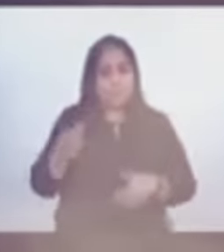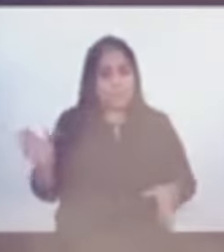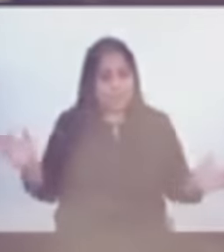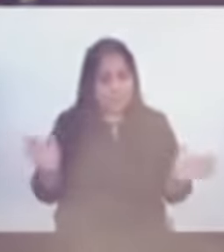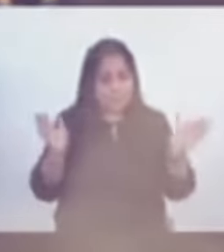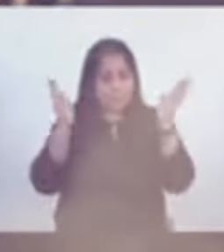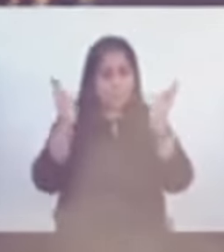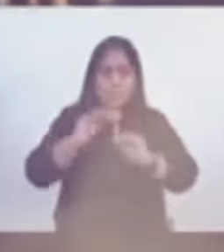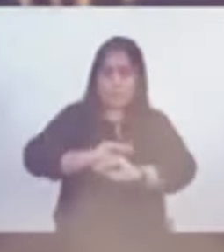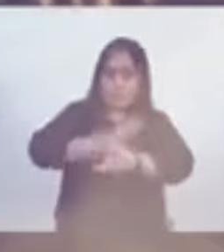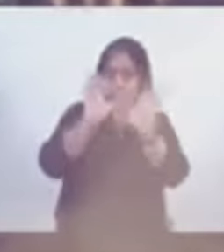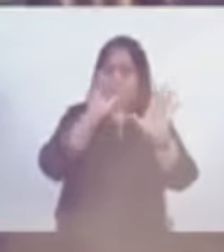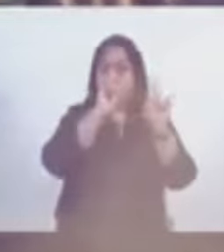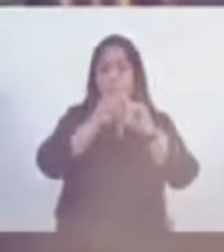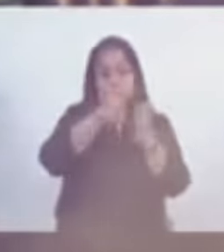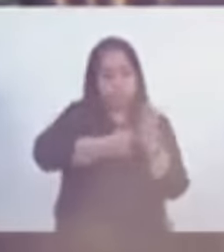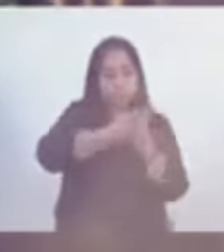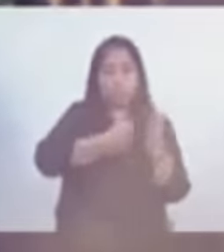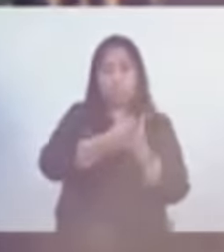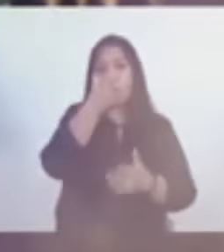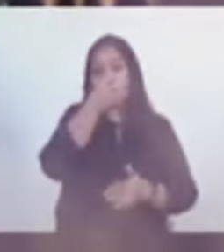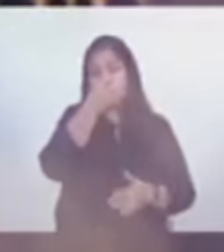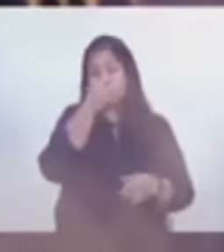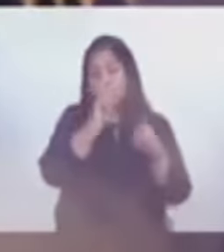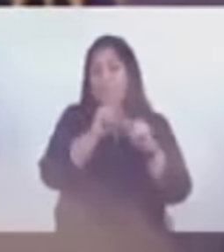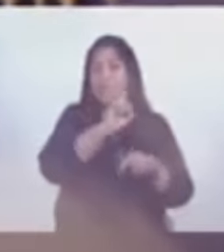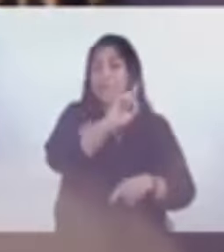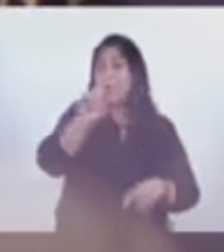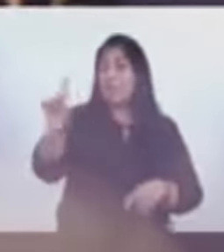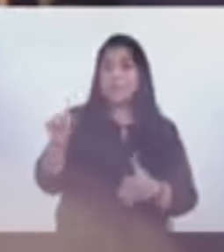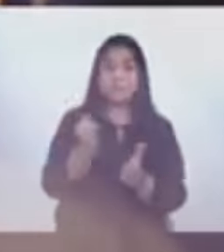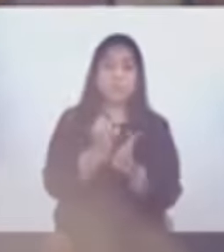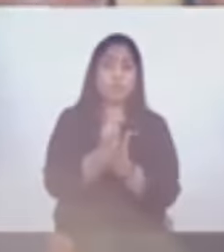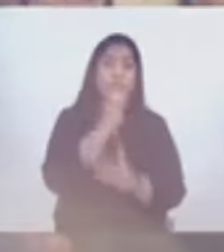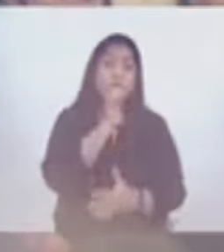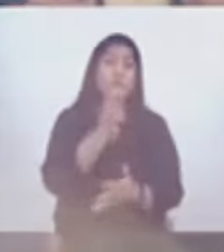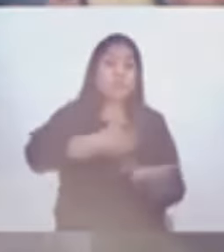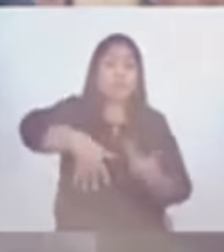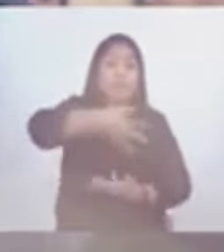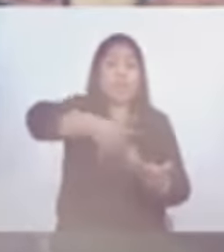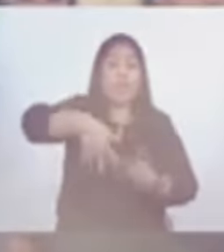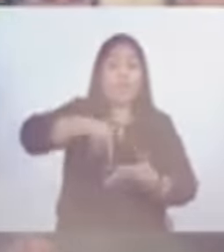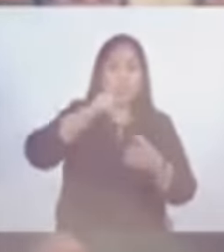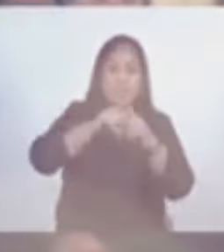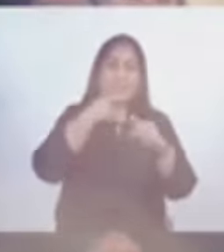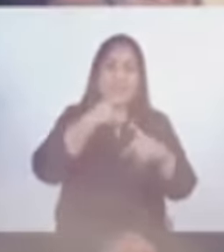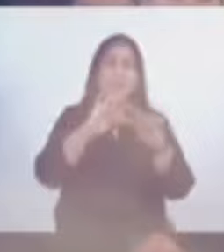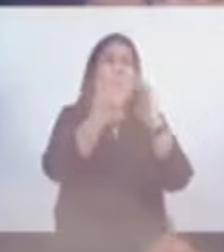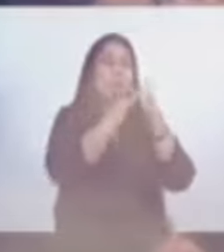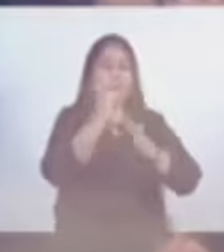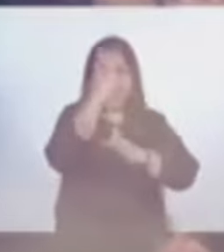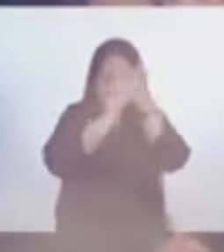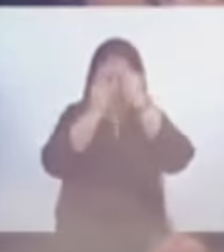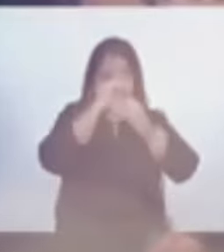transparencia y combatir la corrupción en cada una de sus instituciones. Y es una comunidad de aprendizaje y